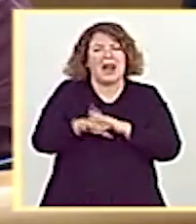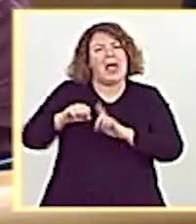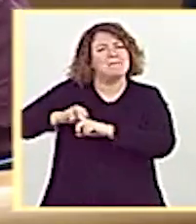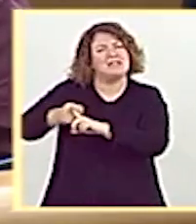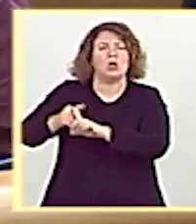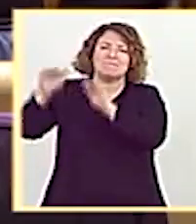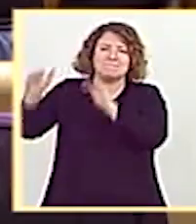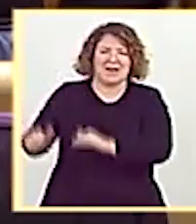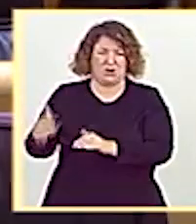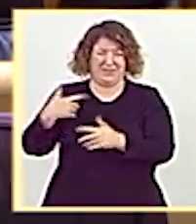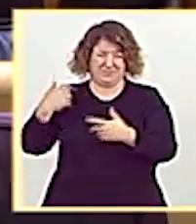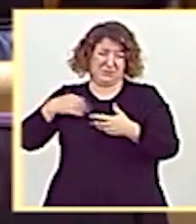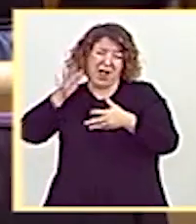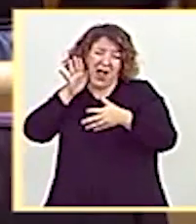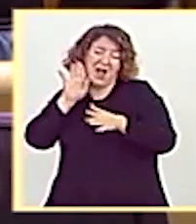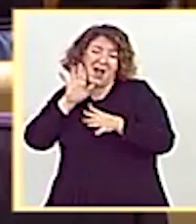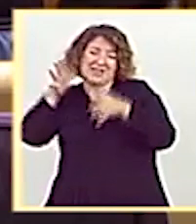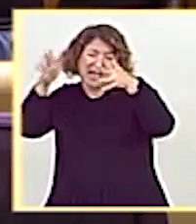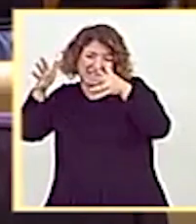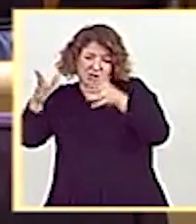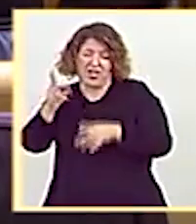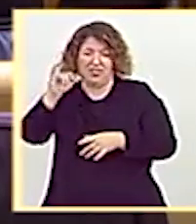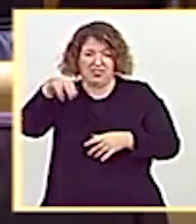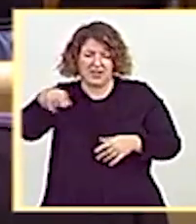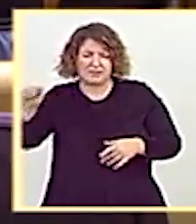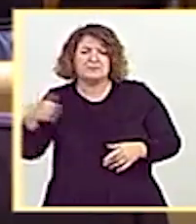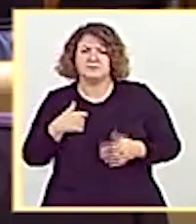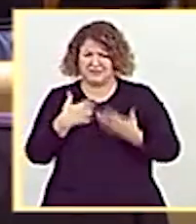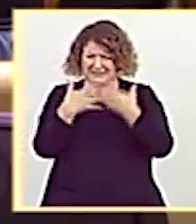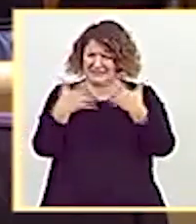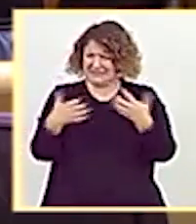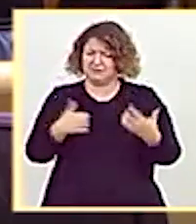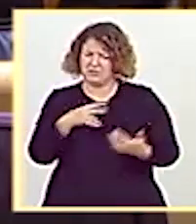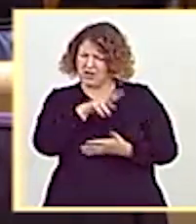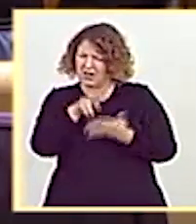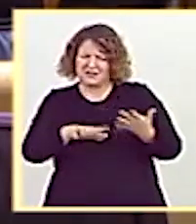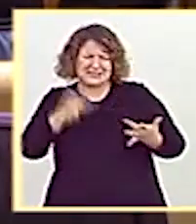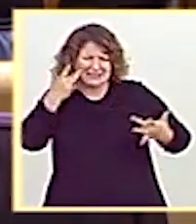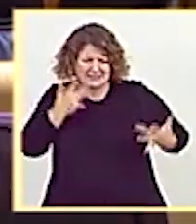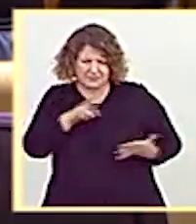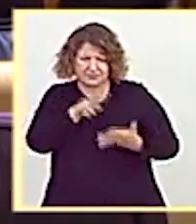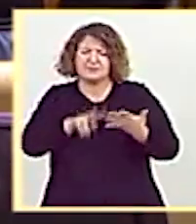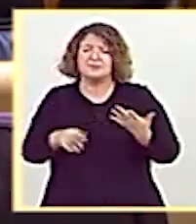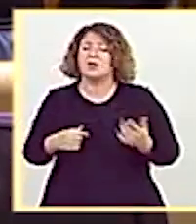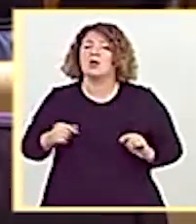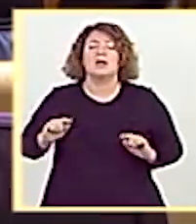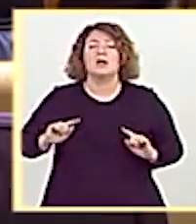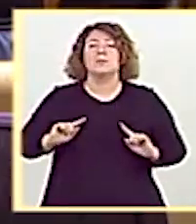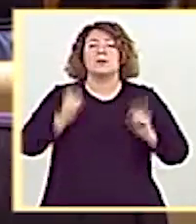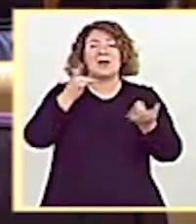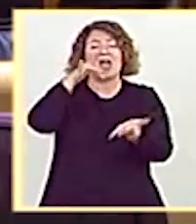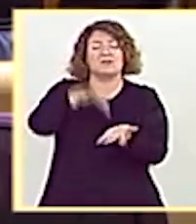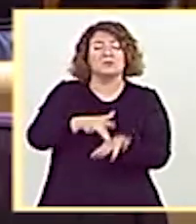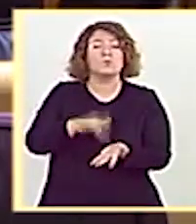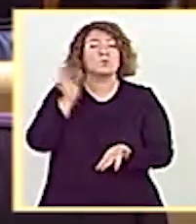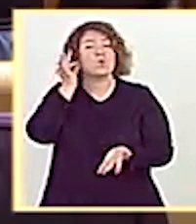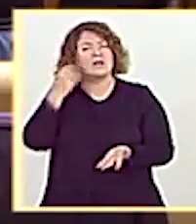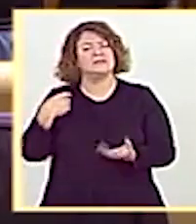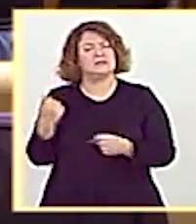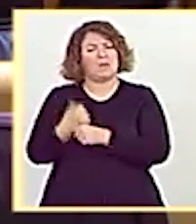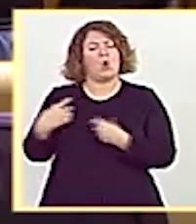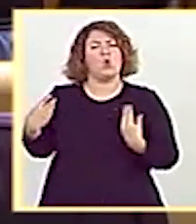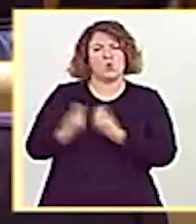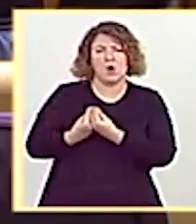más presión. Y le quiero leer las palabras textuales del señor Iglesias, que no tienen desperdicio. Dice, no es la primera vez que ocurre que alguna mujer trabaja